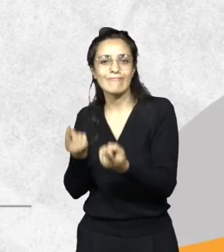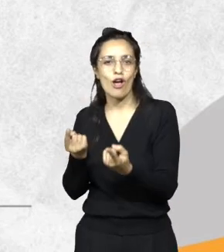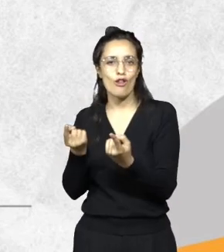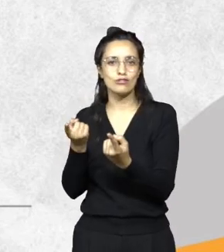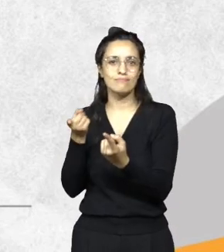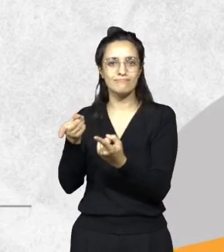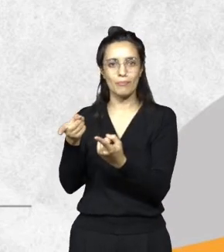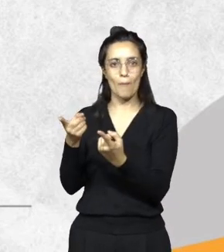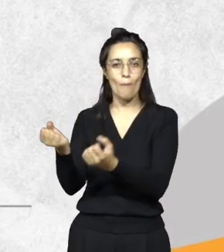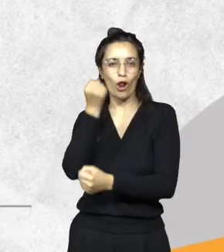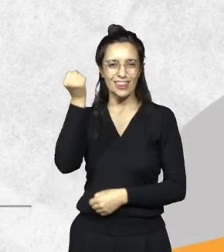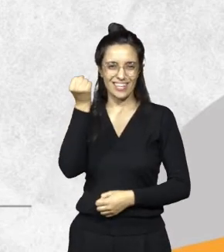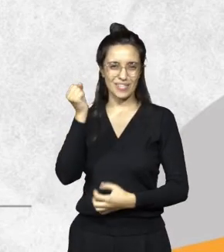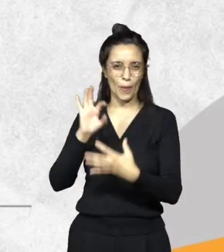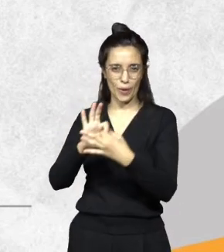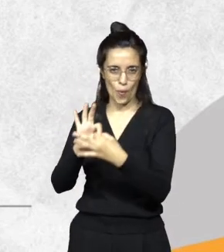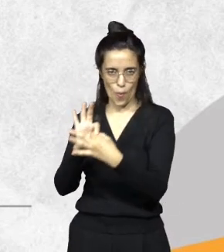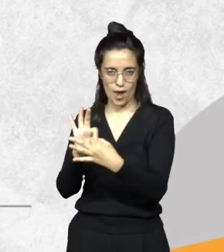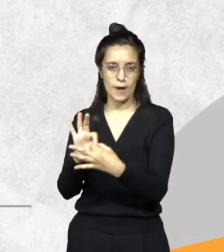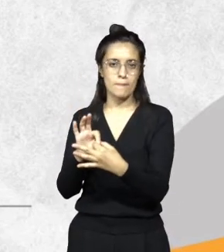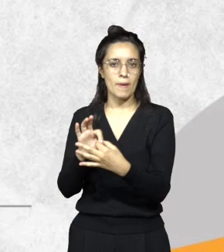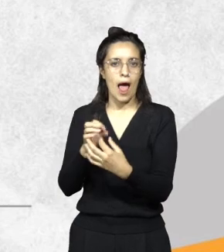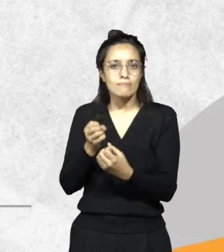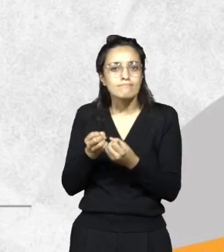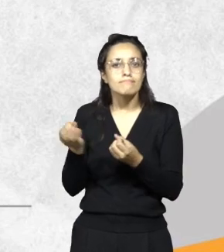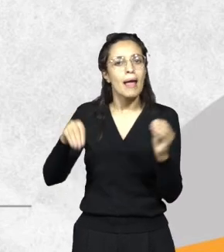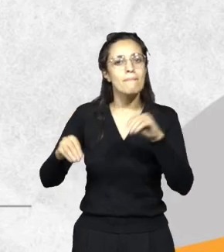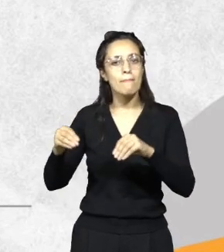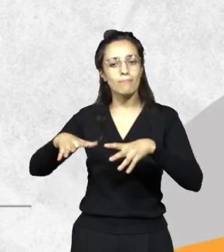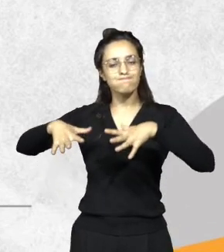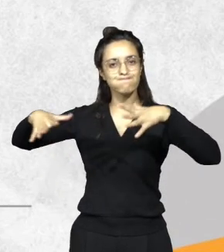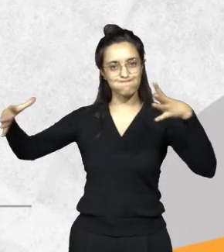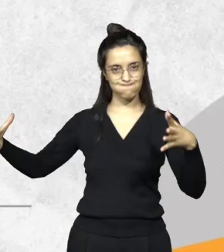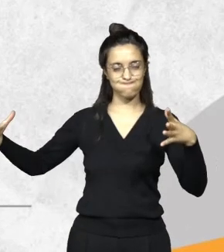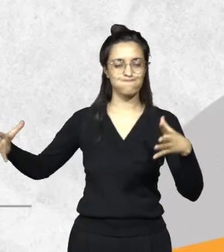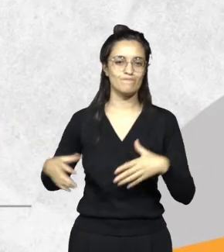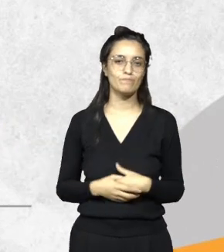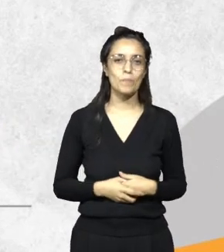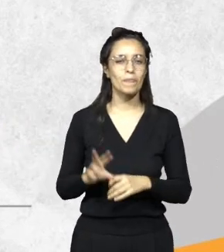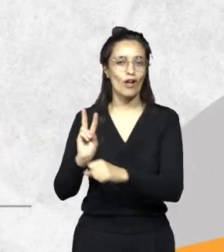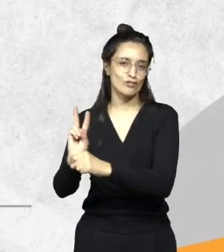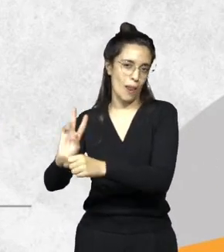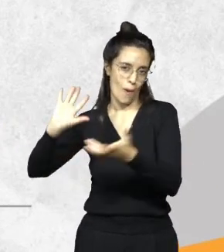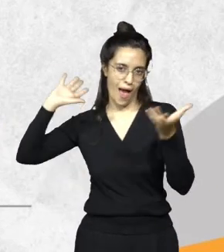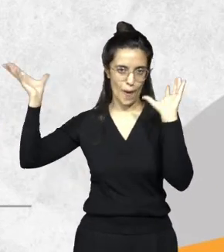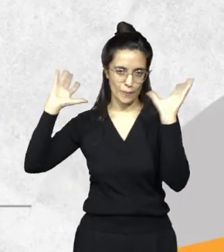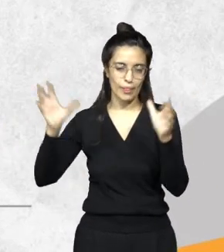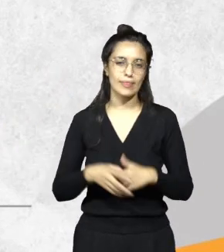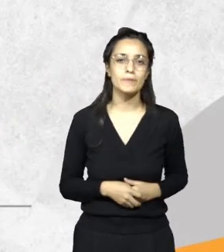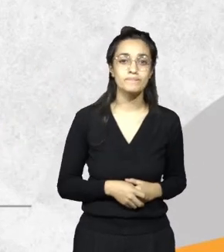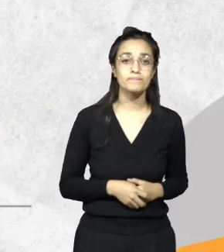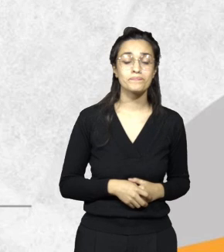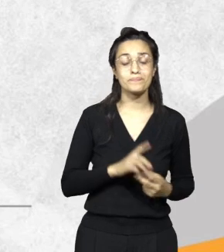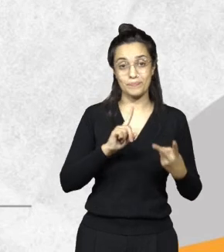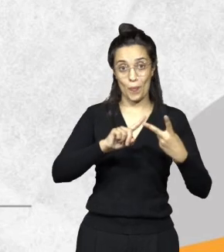Para multiplicar las ganas de trabajar y de conservar mejor el ambiente. Y en lo que es la vinculación externa hacia